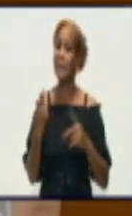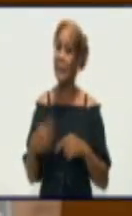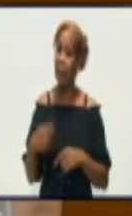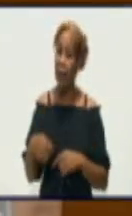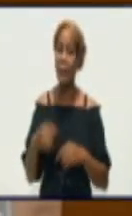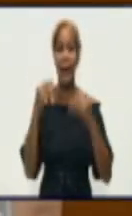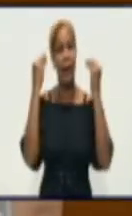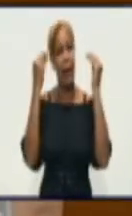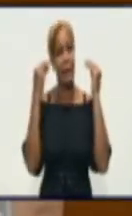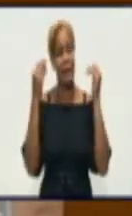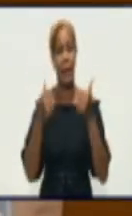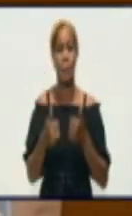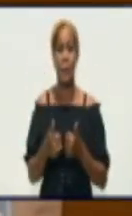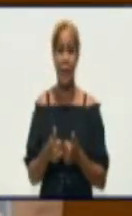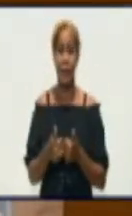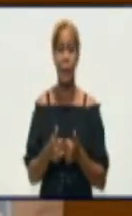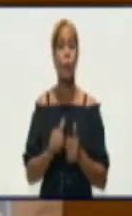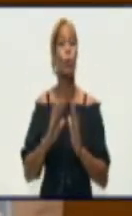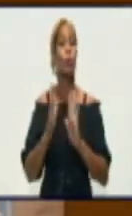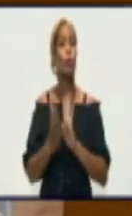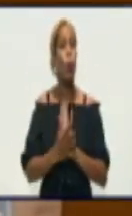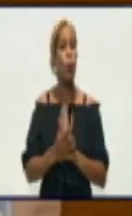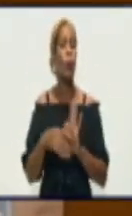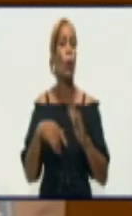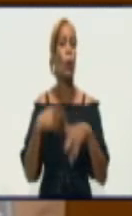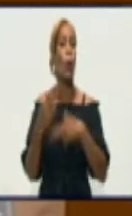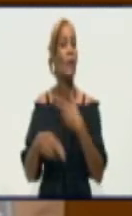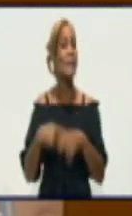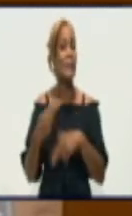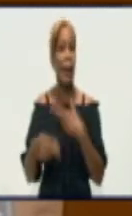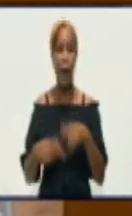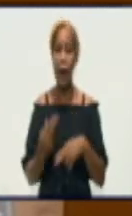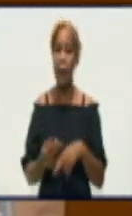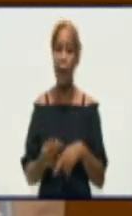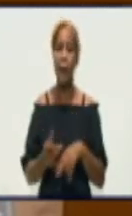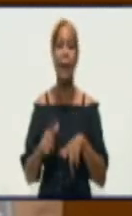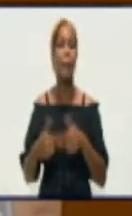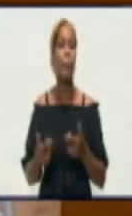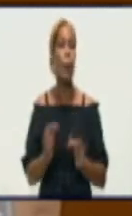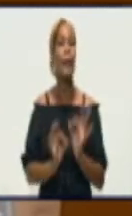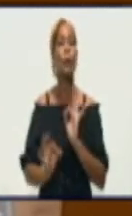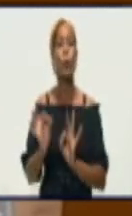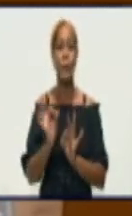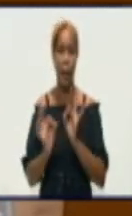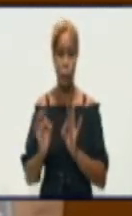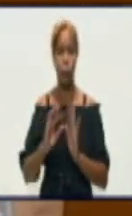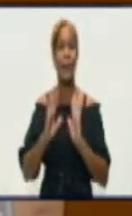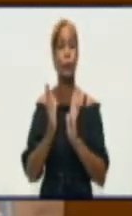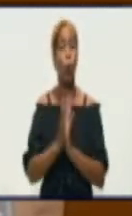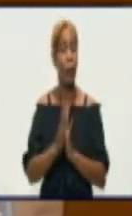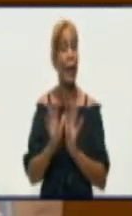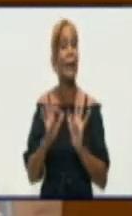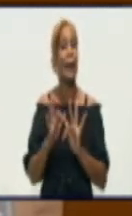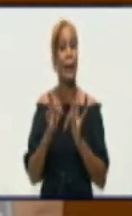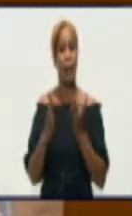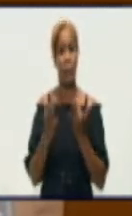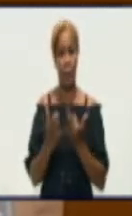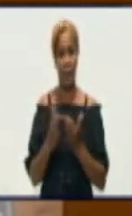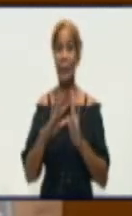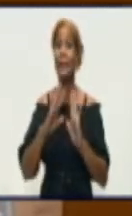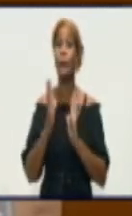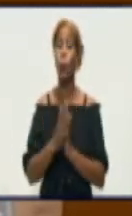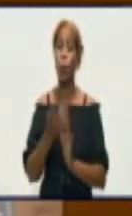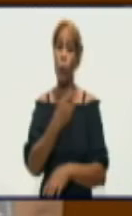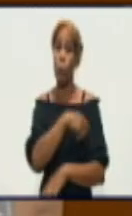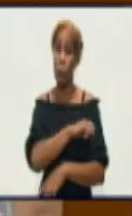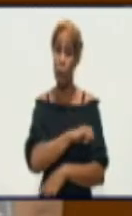reflexionar. Todo lo que hagamos en función de nuestra protección y de nuestra familia siempre va a ser insuficiente. Y nunca pensemos